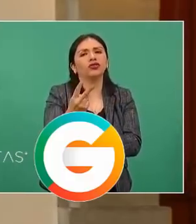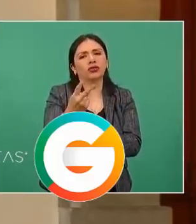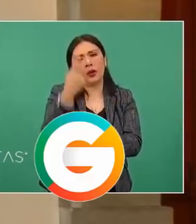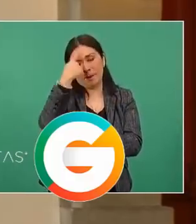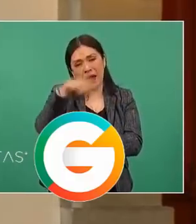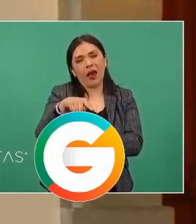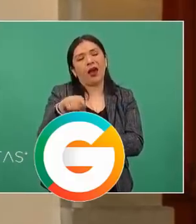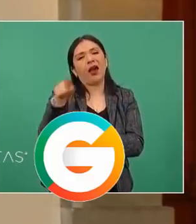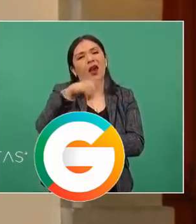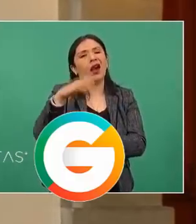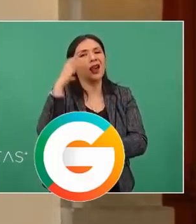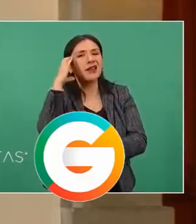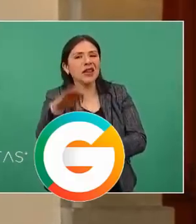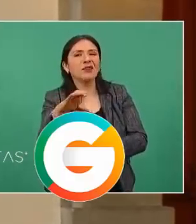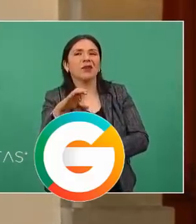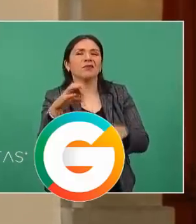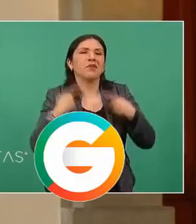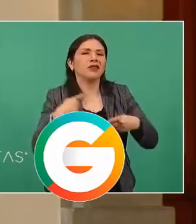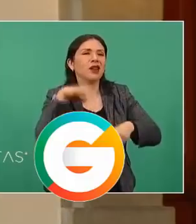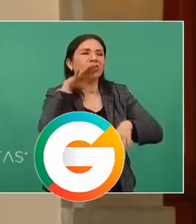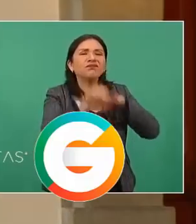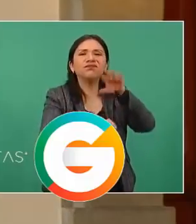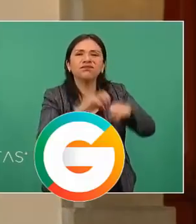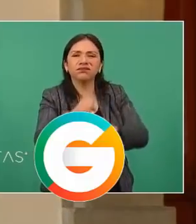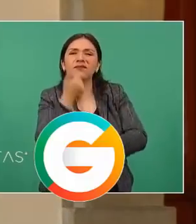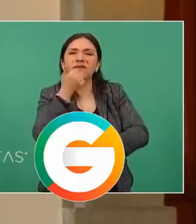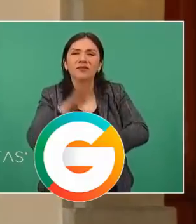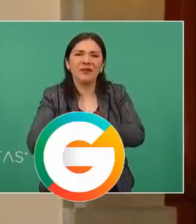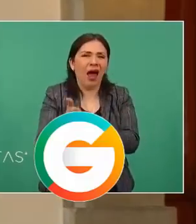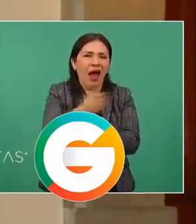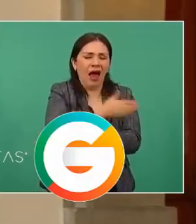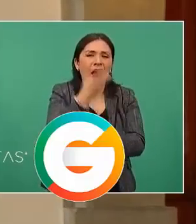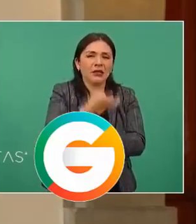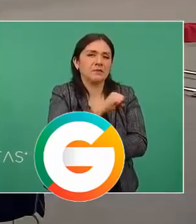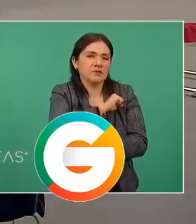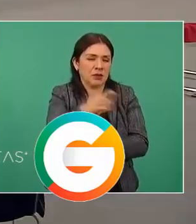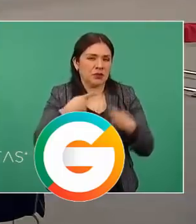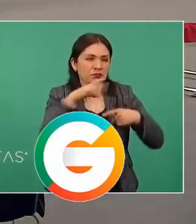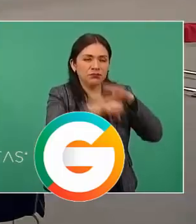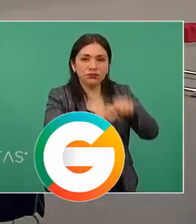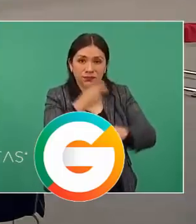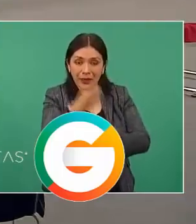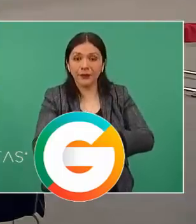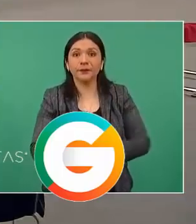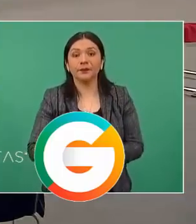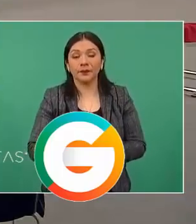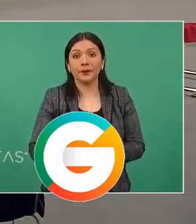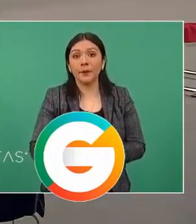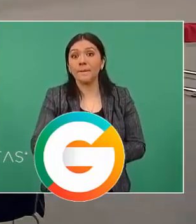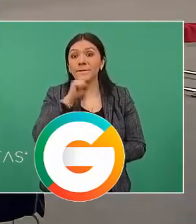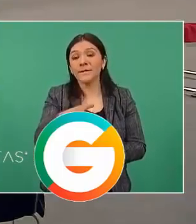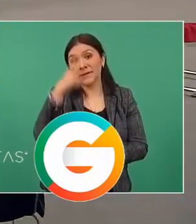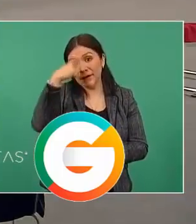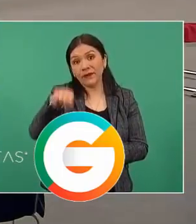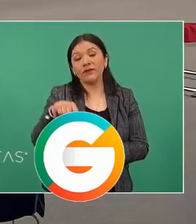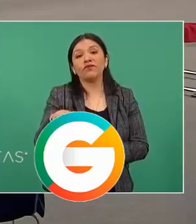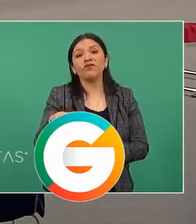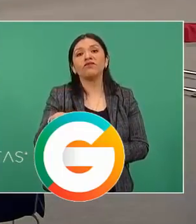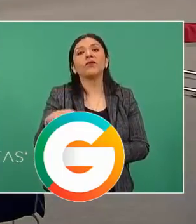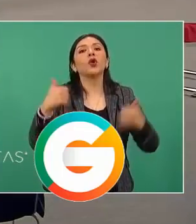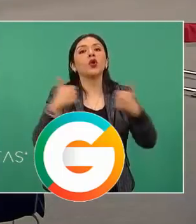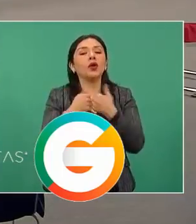delincuencia organizada capturados en la administración anterior. Aquí tenemos lo que se ha logrado en aseguramientos con